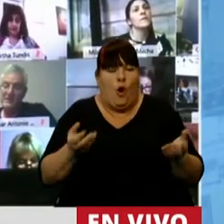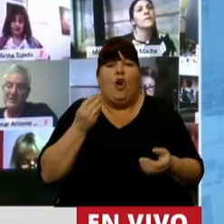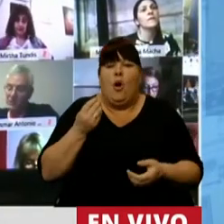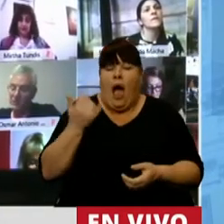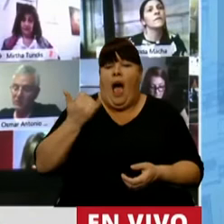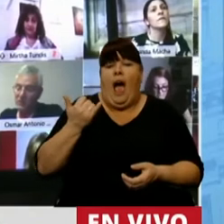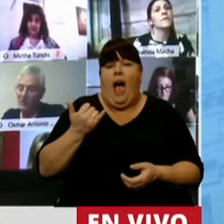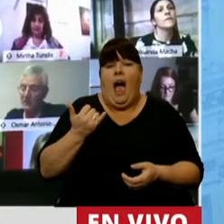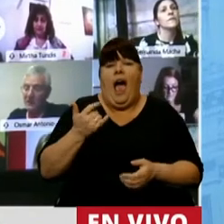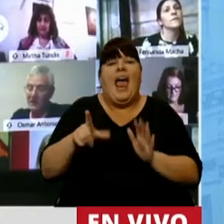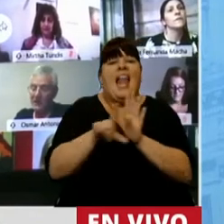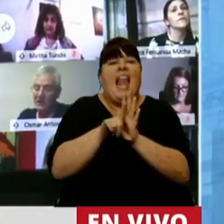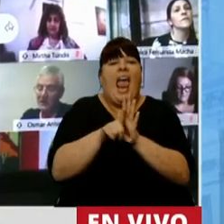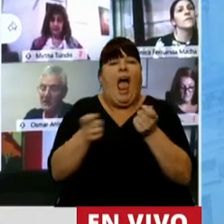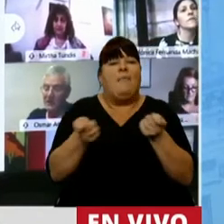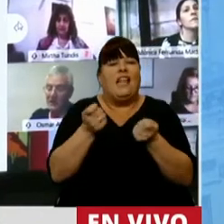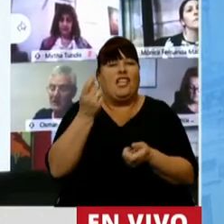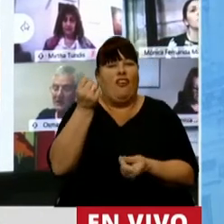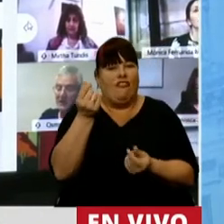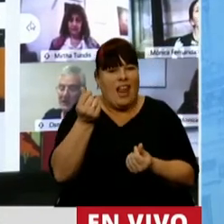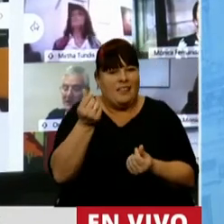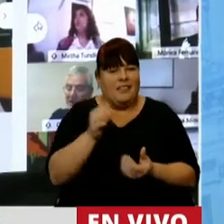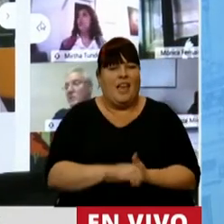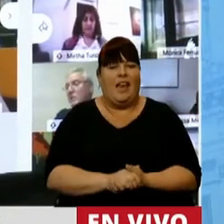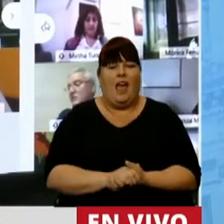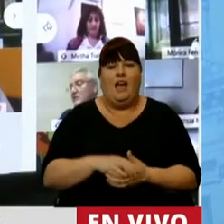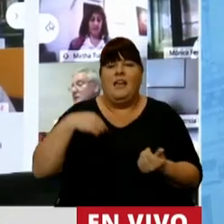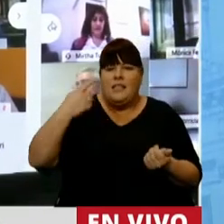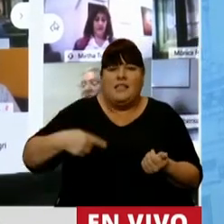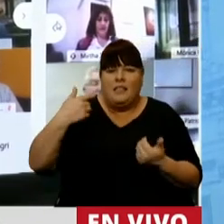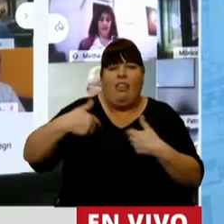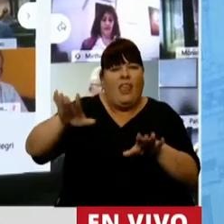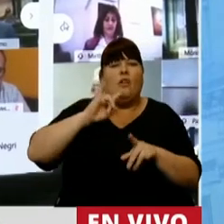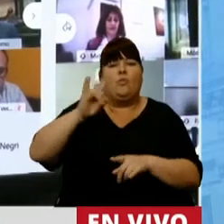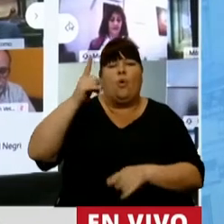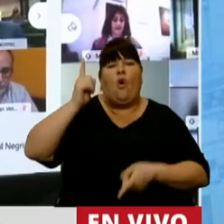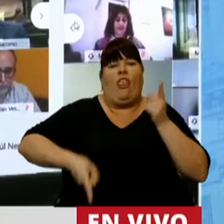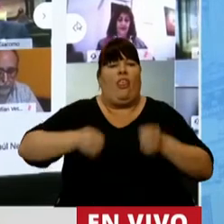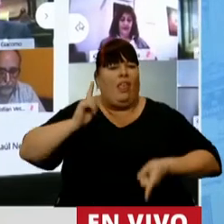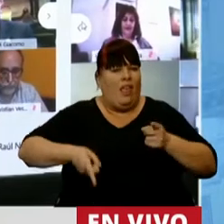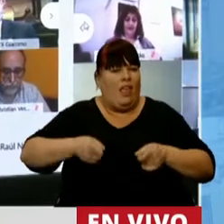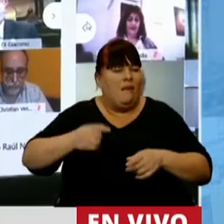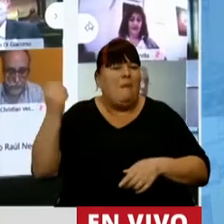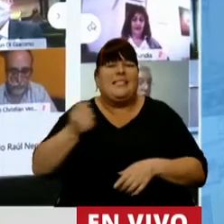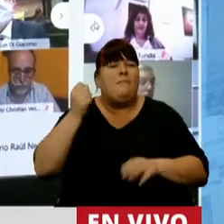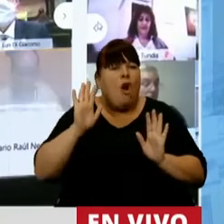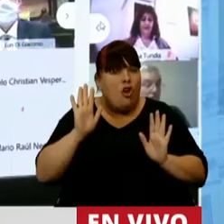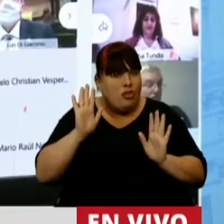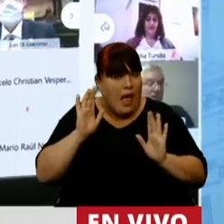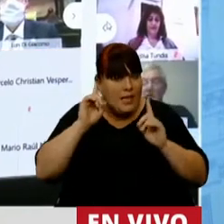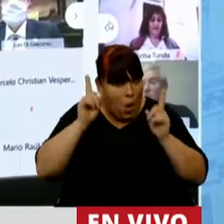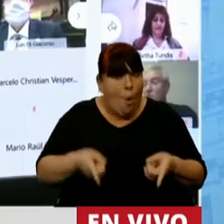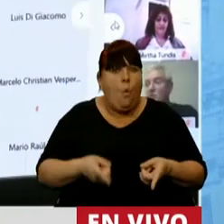porque existe una ley de administración financiera que sistemáticamente permite que las decisiones fundamentales aún